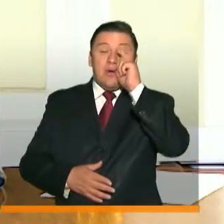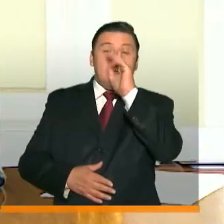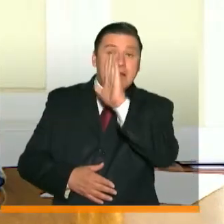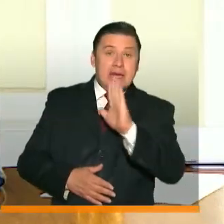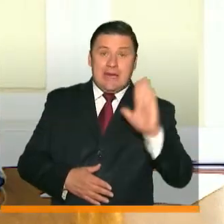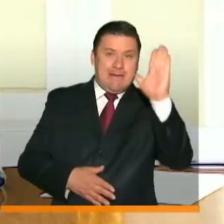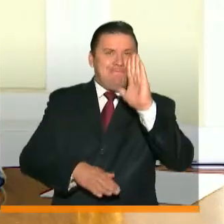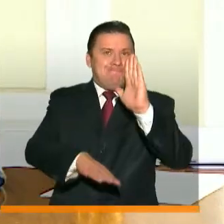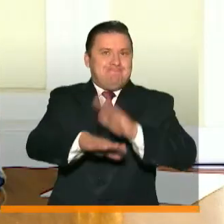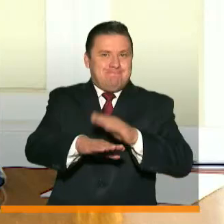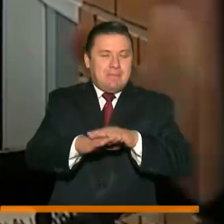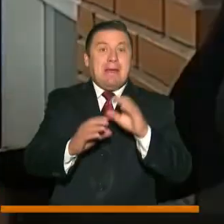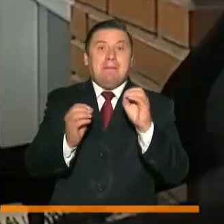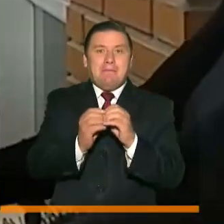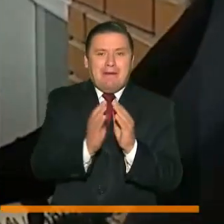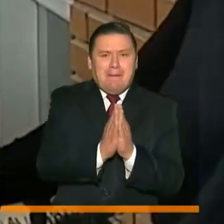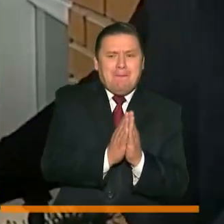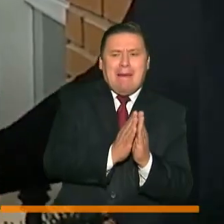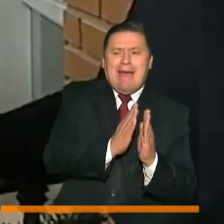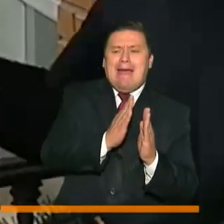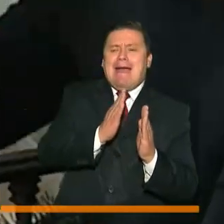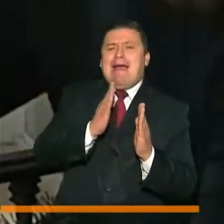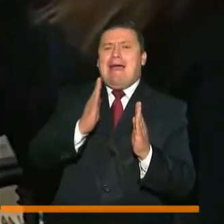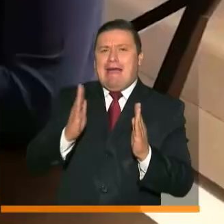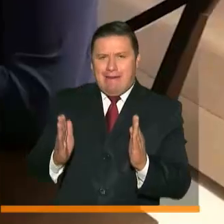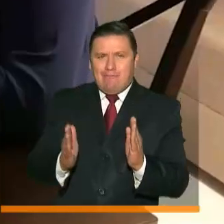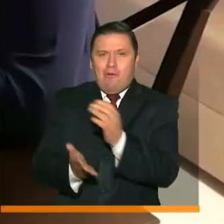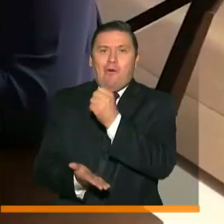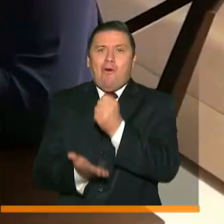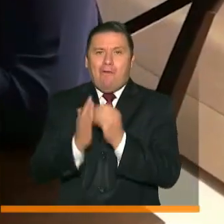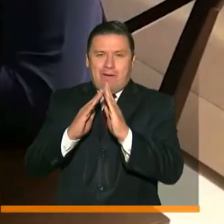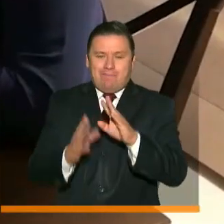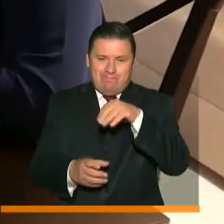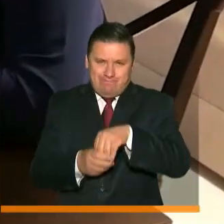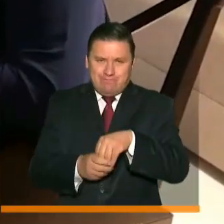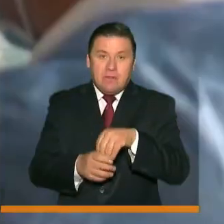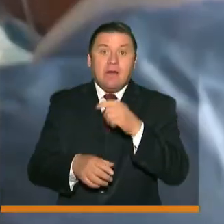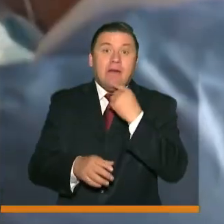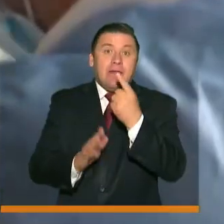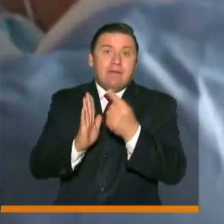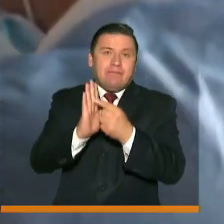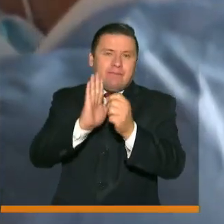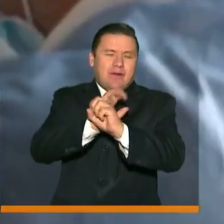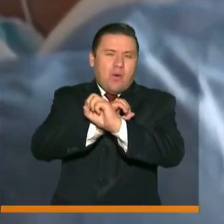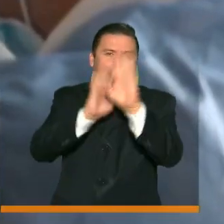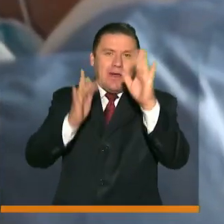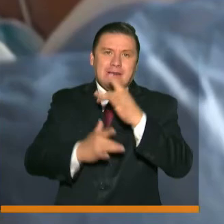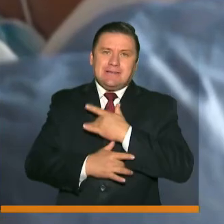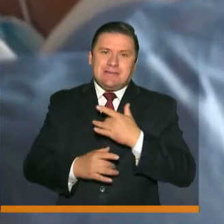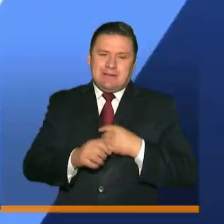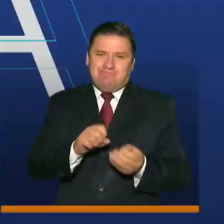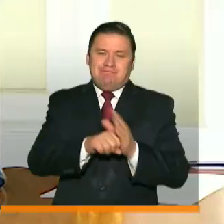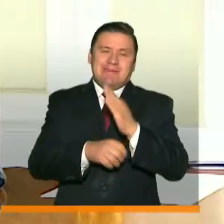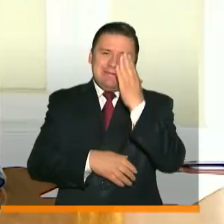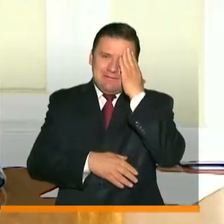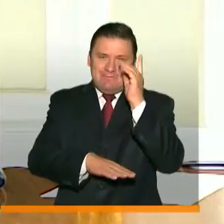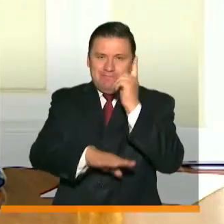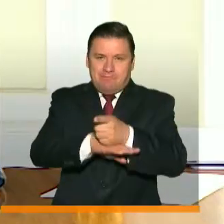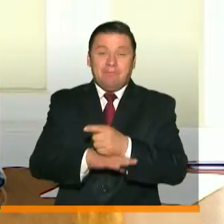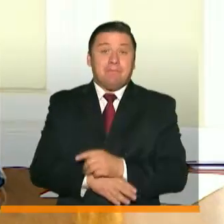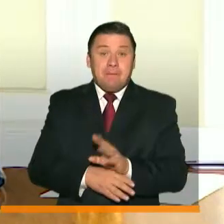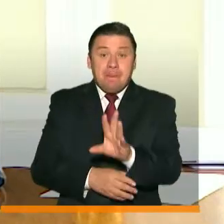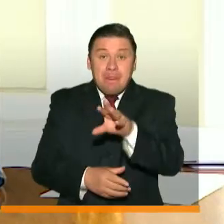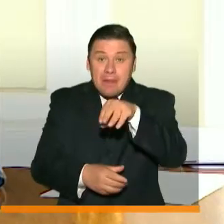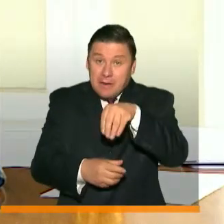El aislamiento preventivo obligatorio y la declaratoria de emergencia sanitaria. El